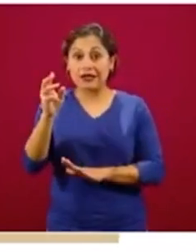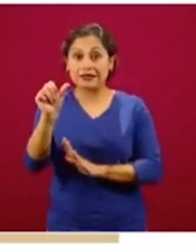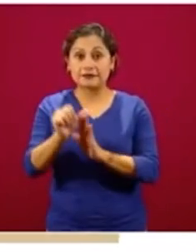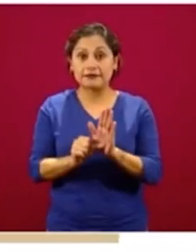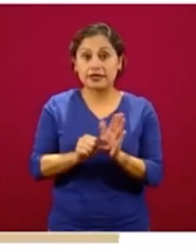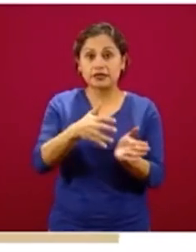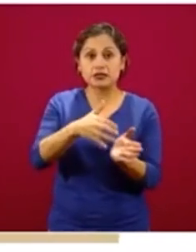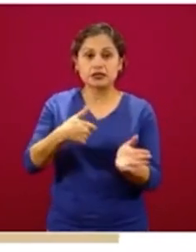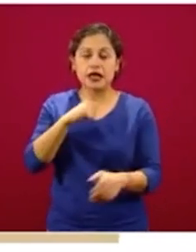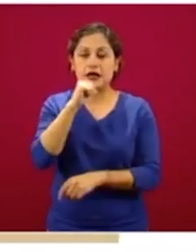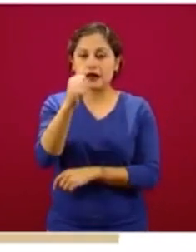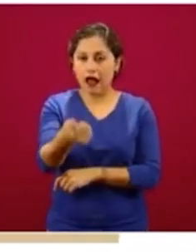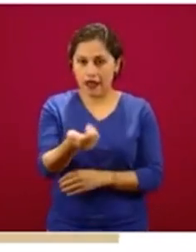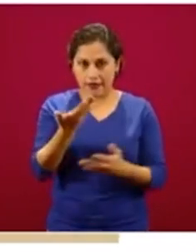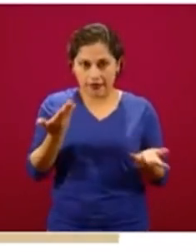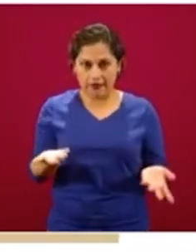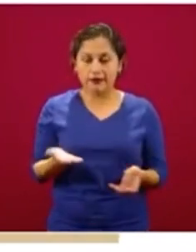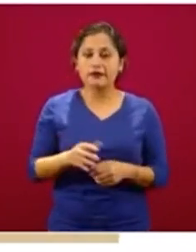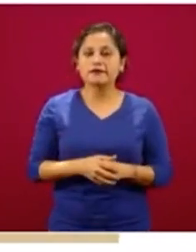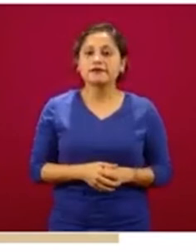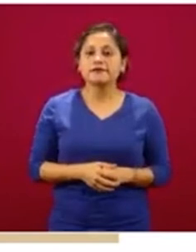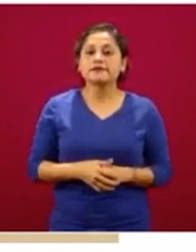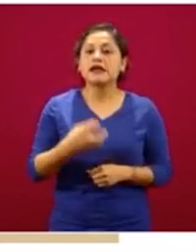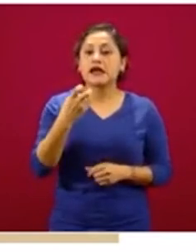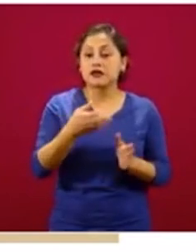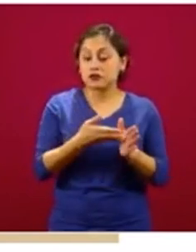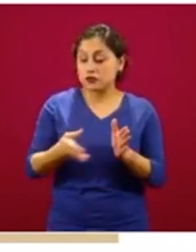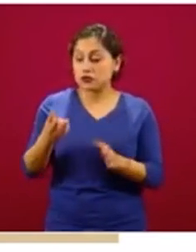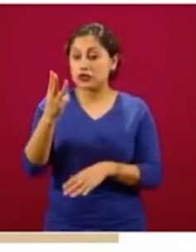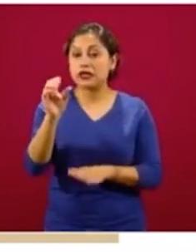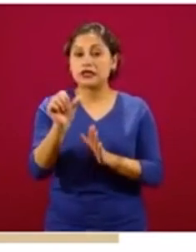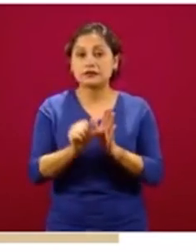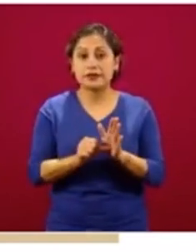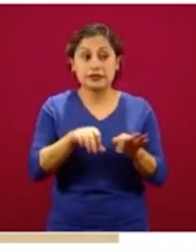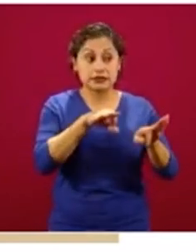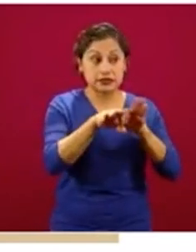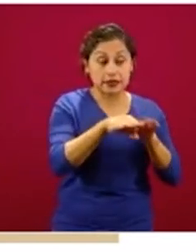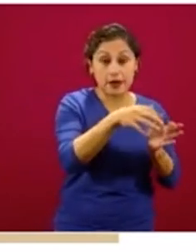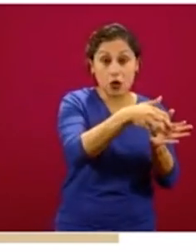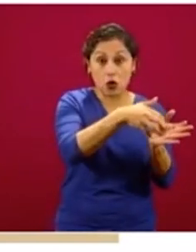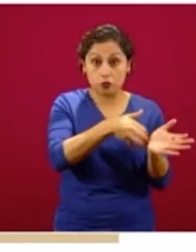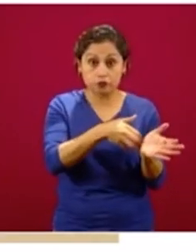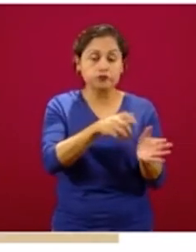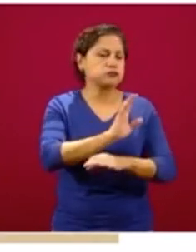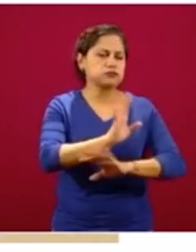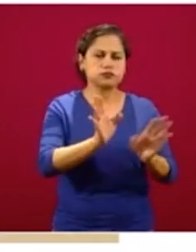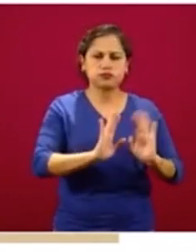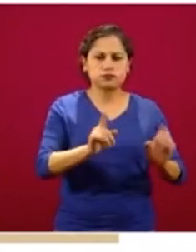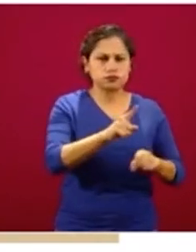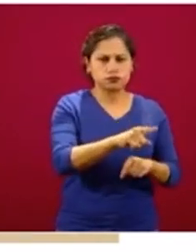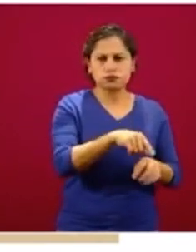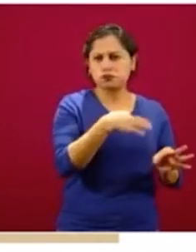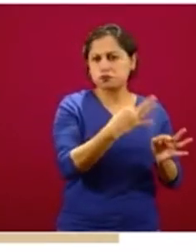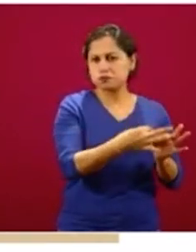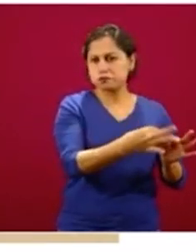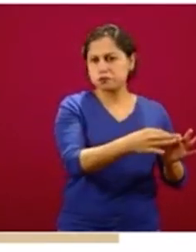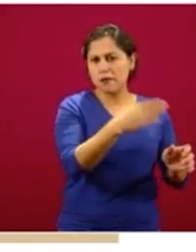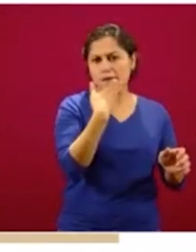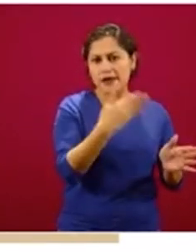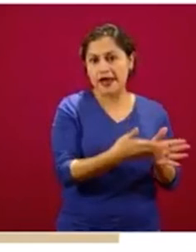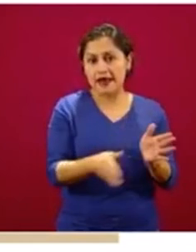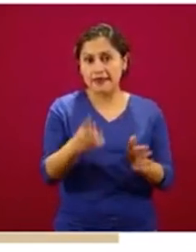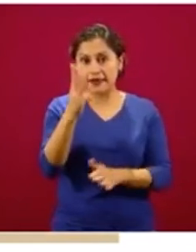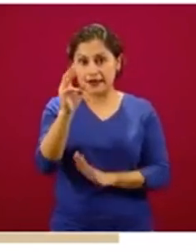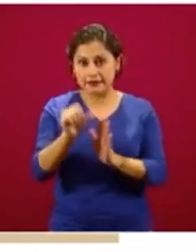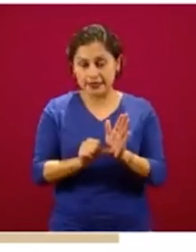en los cuales esos tres primeros meses no van a tener descuentos. Los requisitos para este crédito es una